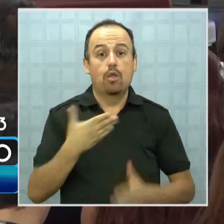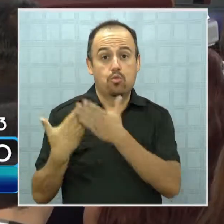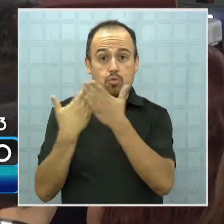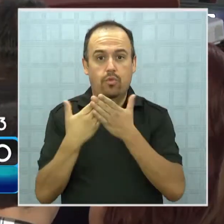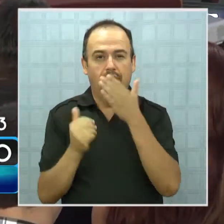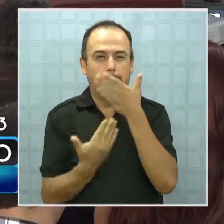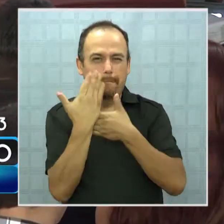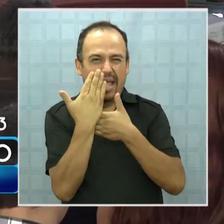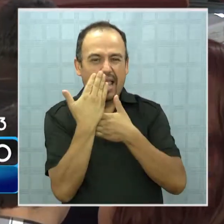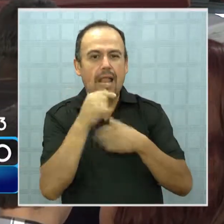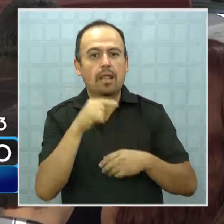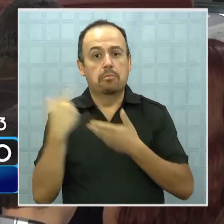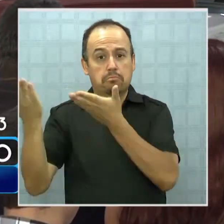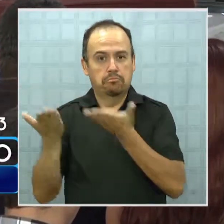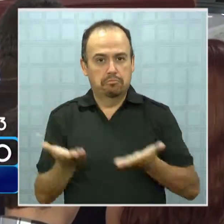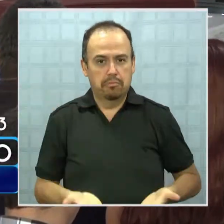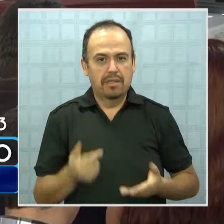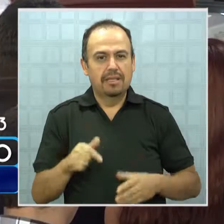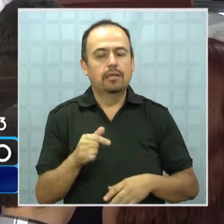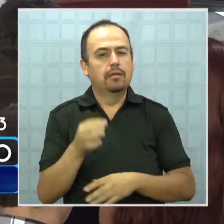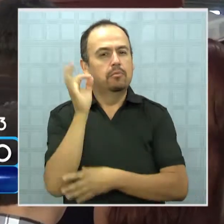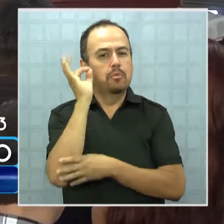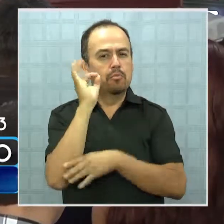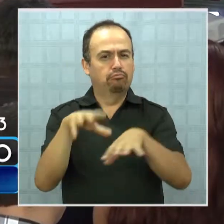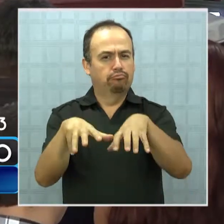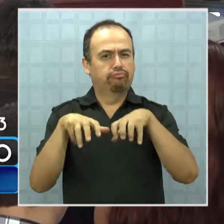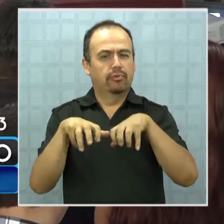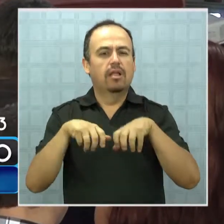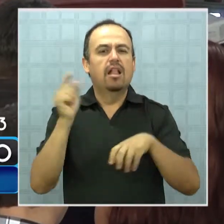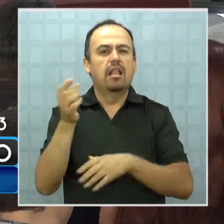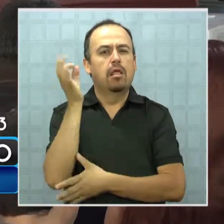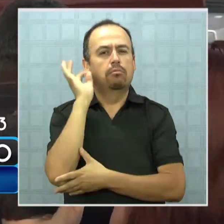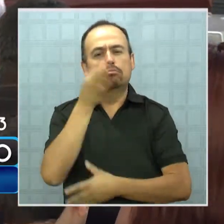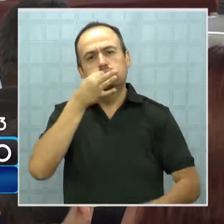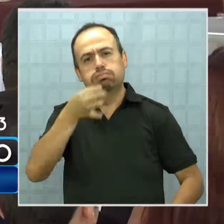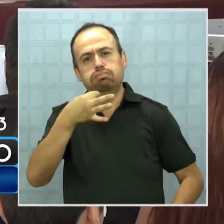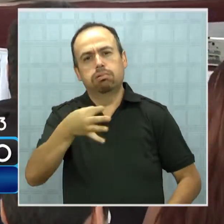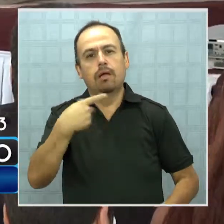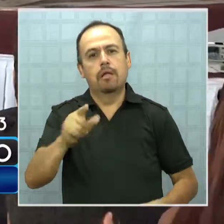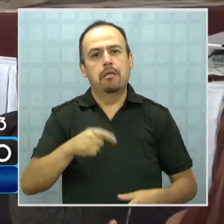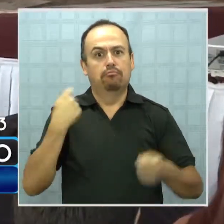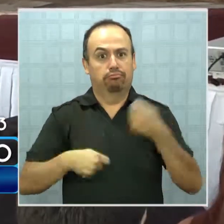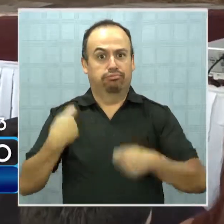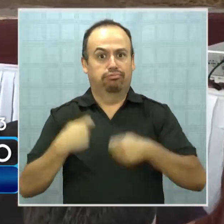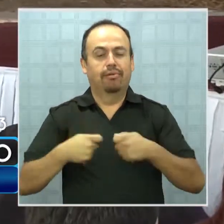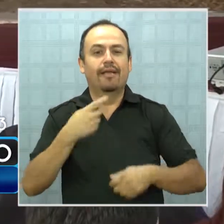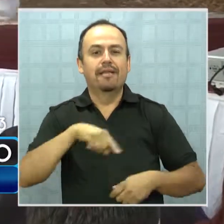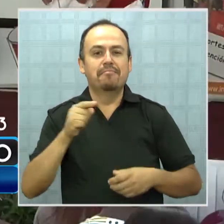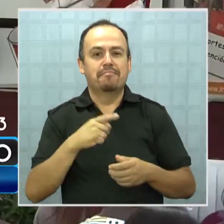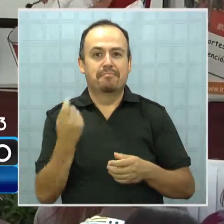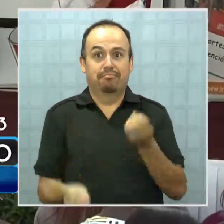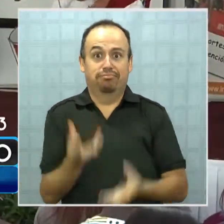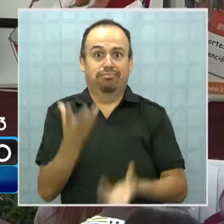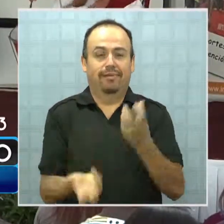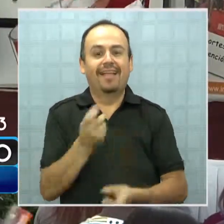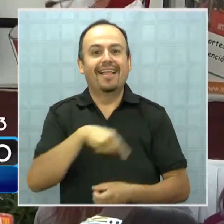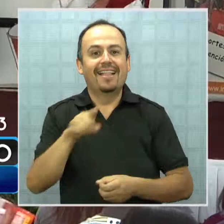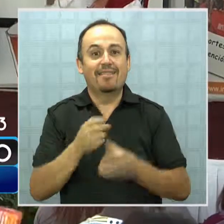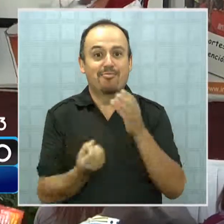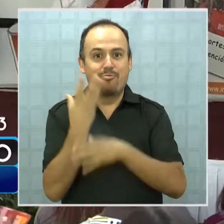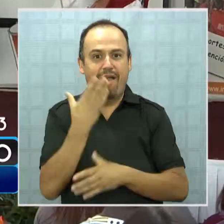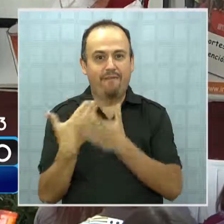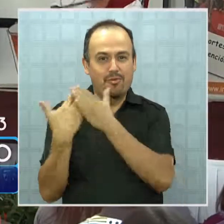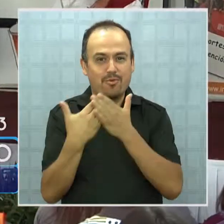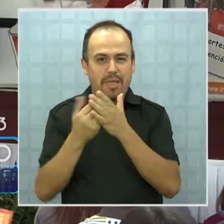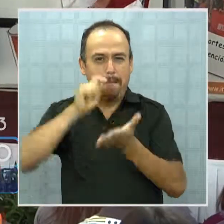de la jornada diurna fueron recibidos en una ceremonia que tuvo desde discursos hasta una batucada y malabarismo. Con estos nuevos alumnos,